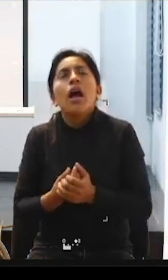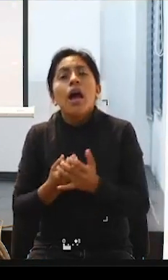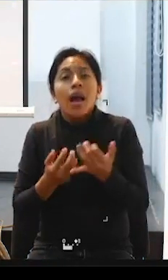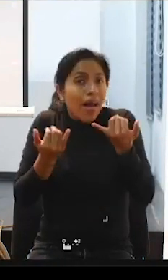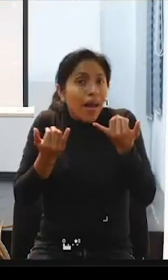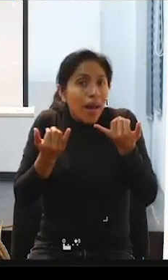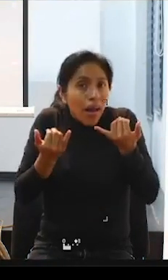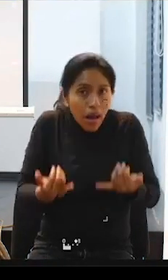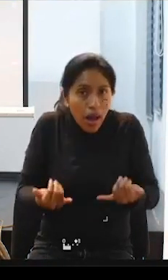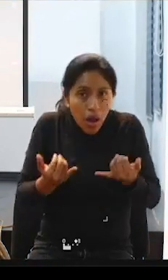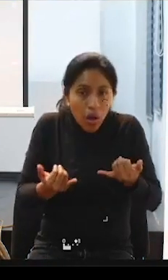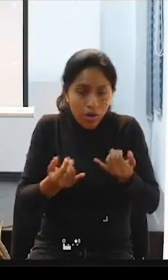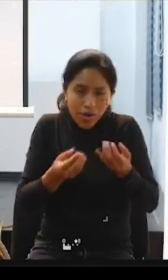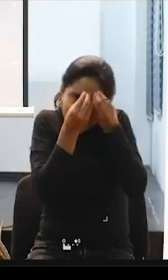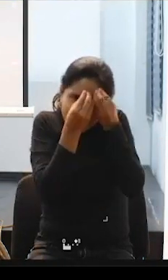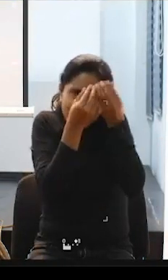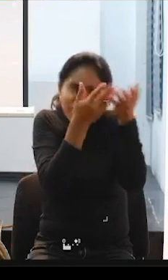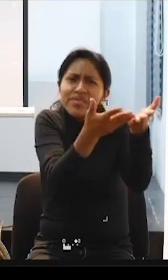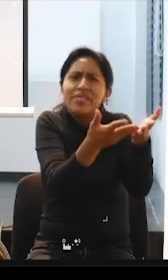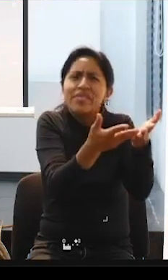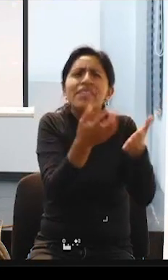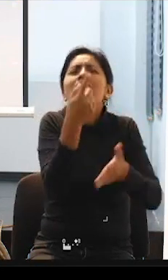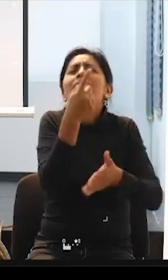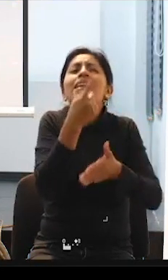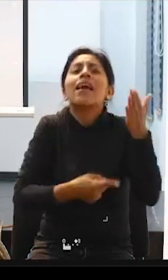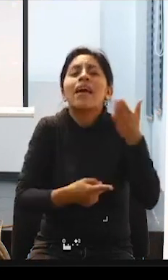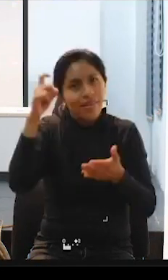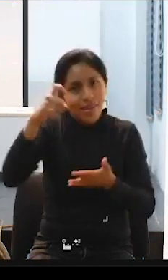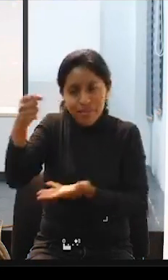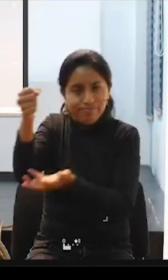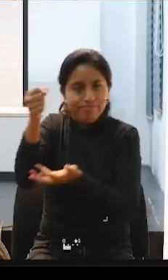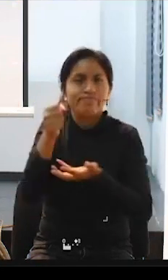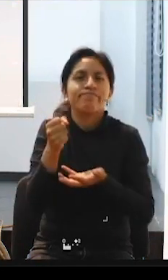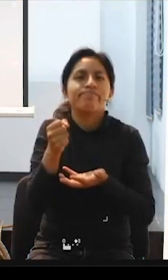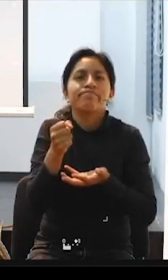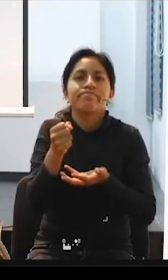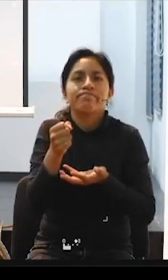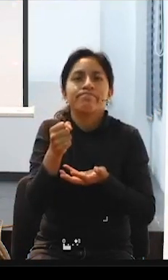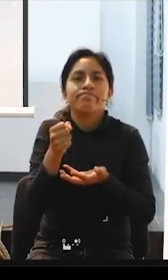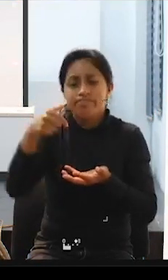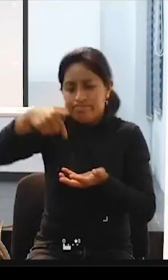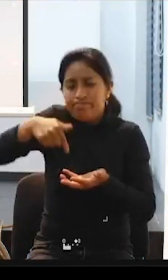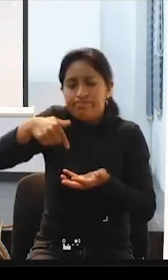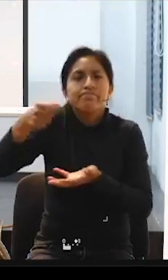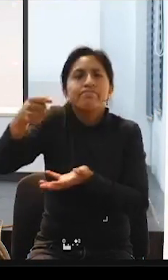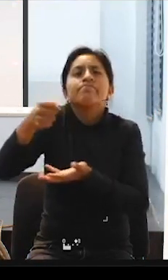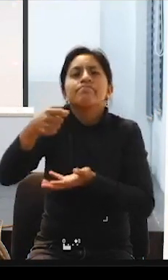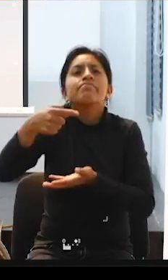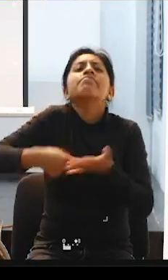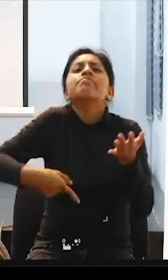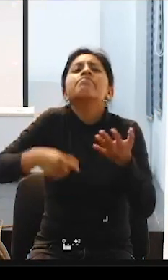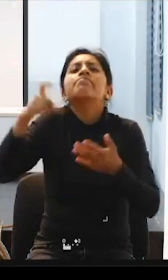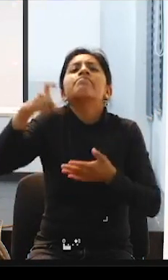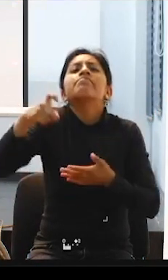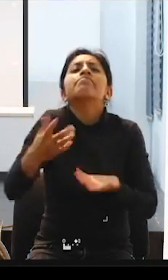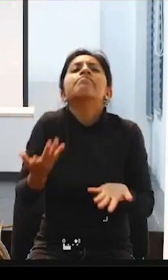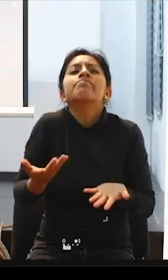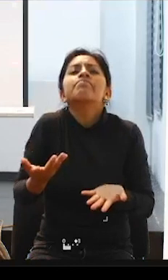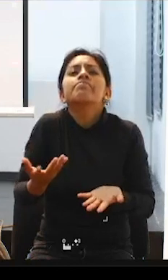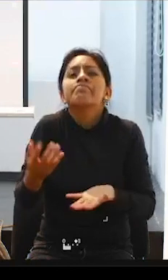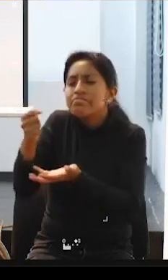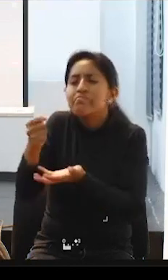para cumplirlo, ¿qué necesitamos? Presupuestos, y para tener presupuesto, ¿qué necesitamos?